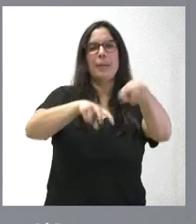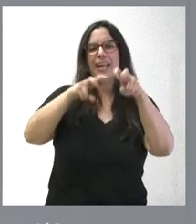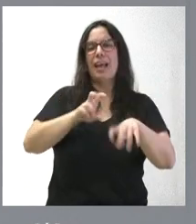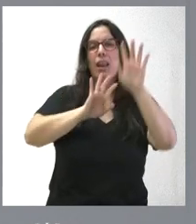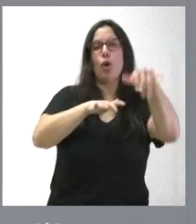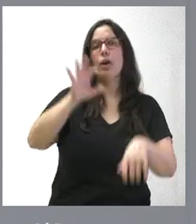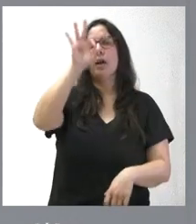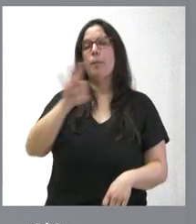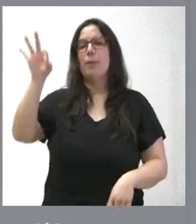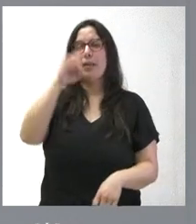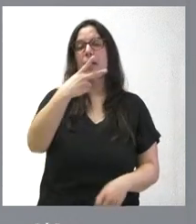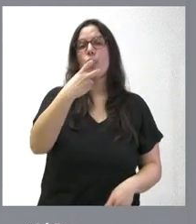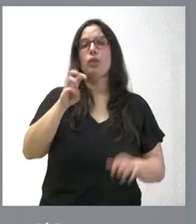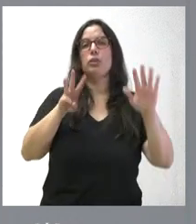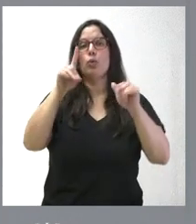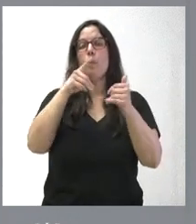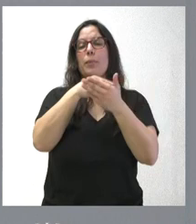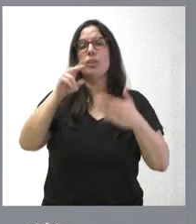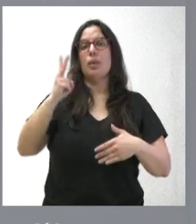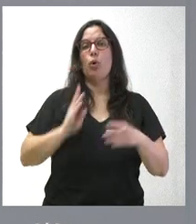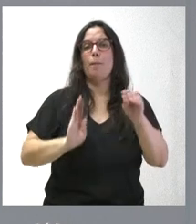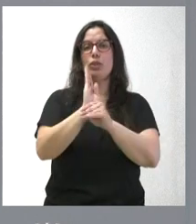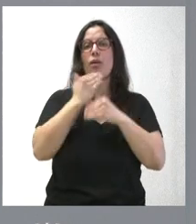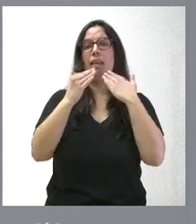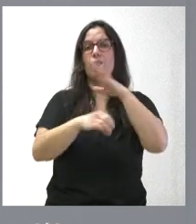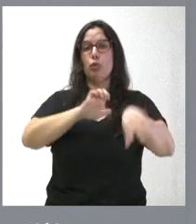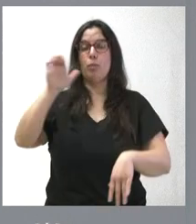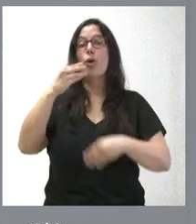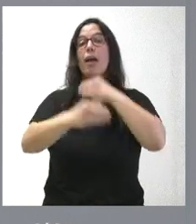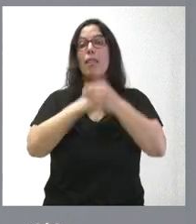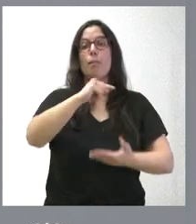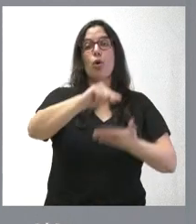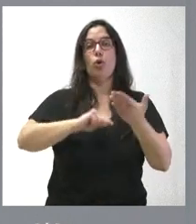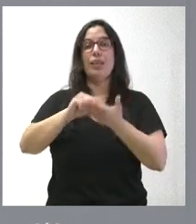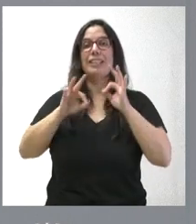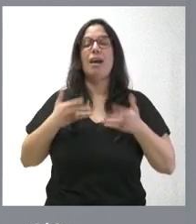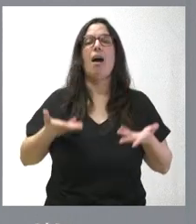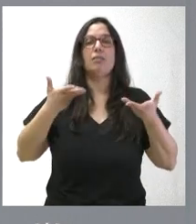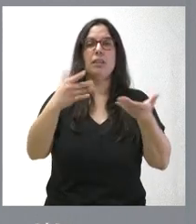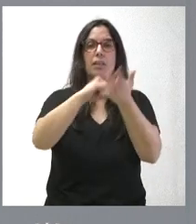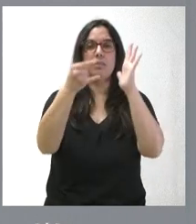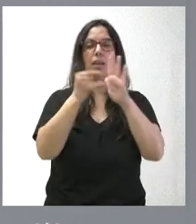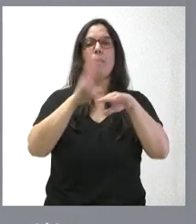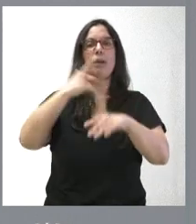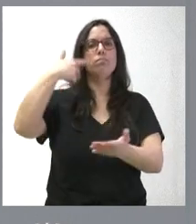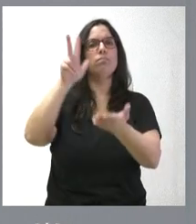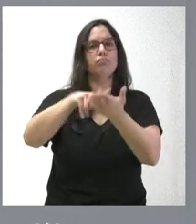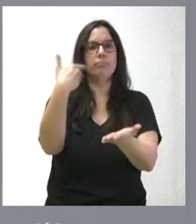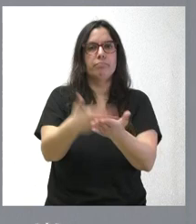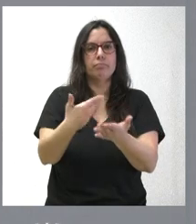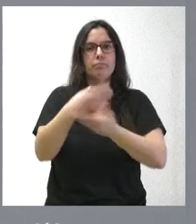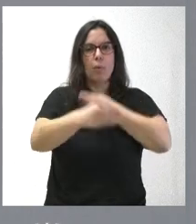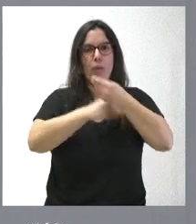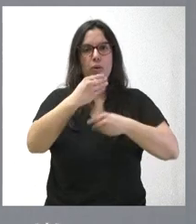281 millones de euros de inversión con fondos europeos. Lo que hacemos es la contratación de esta asistencia técnica para la verificación de las operaciones